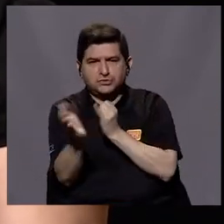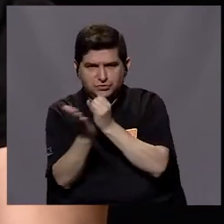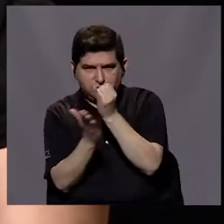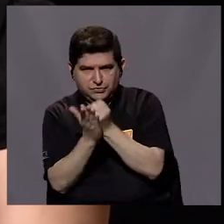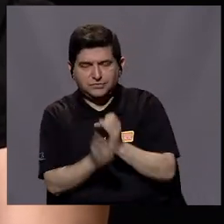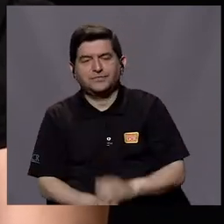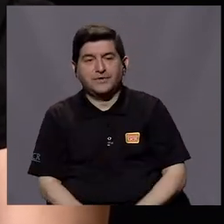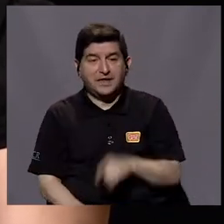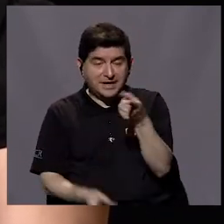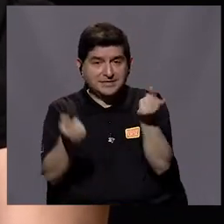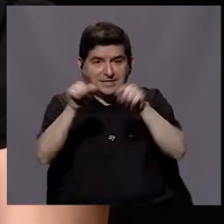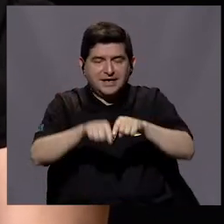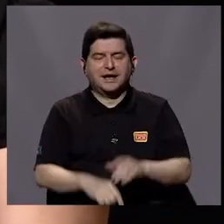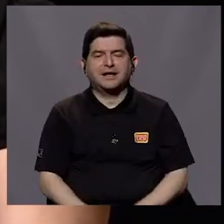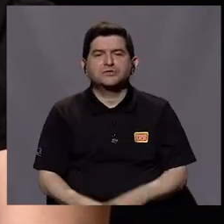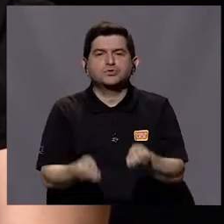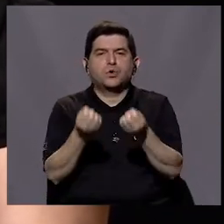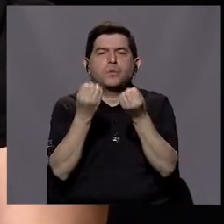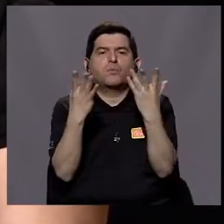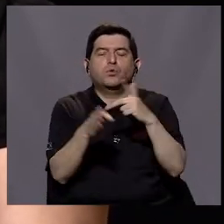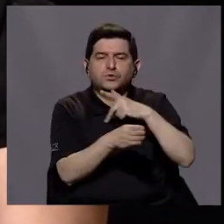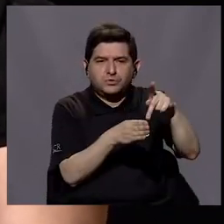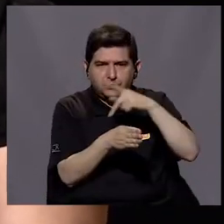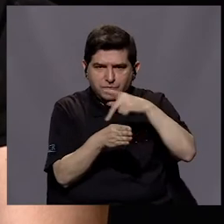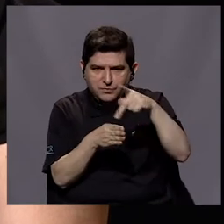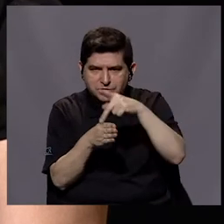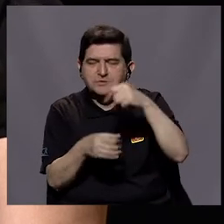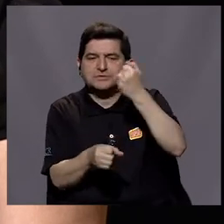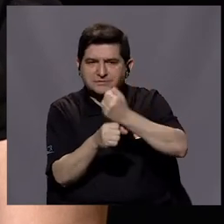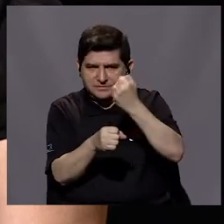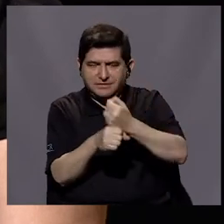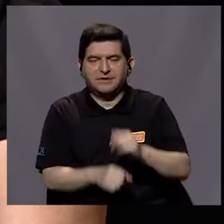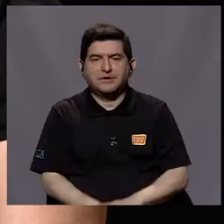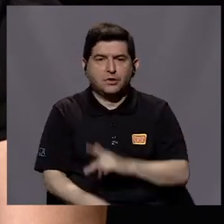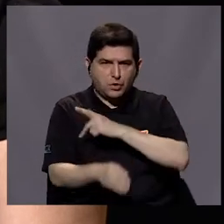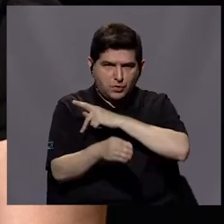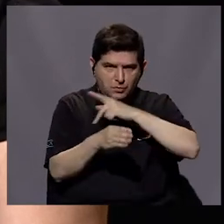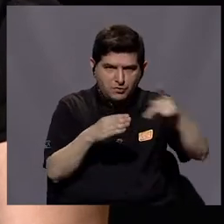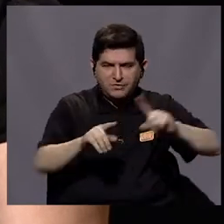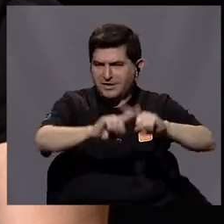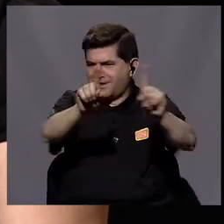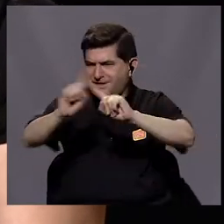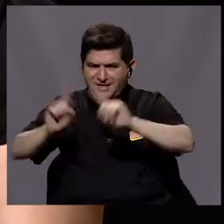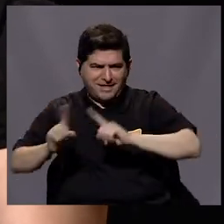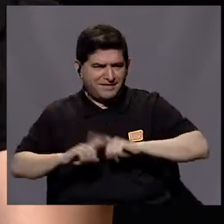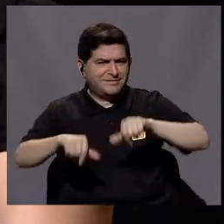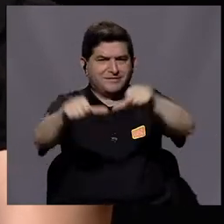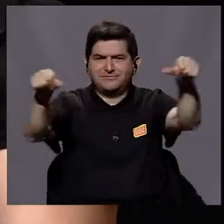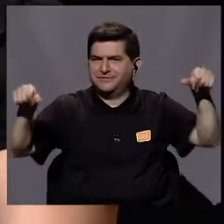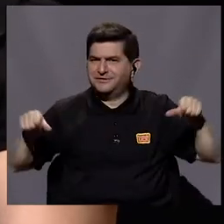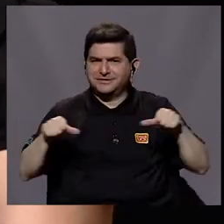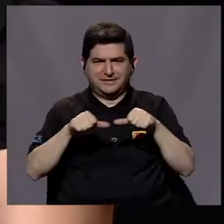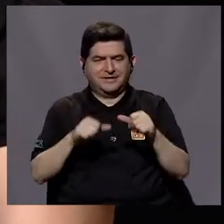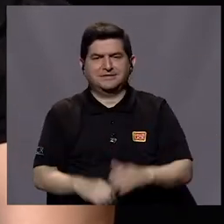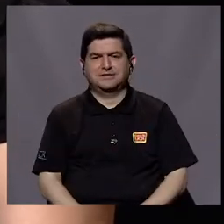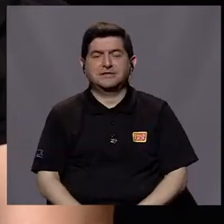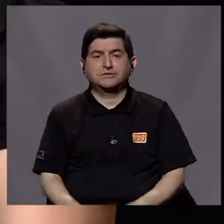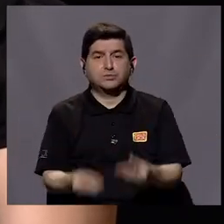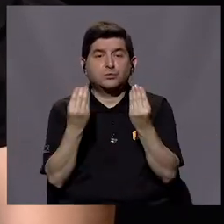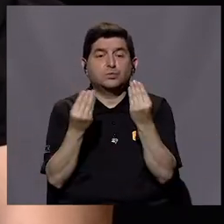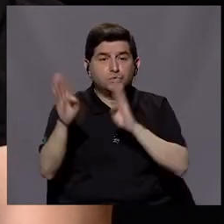investigación, el INISA es un instituto, es multidisciplinario, tenemos profesionales en muy diversas ramas,